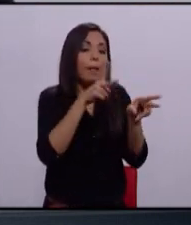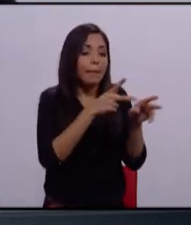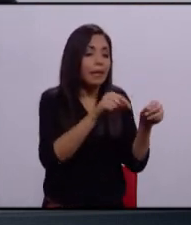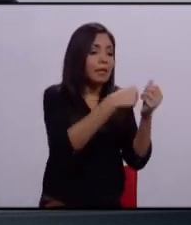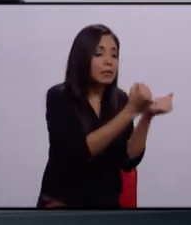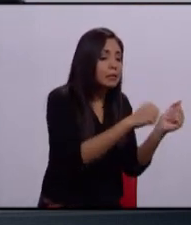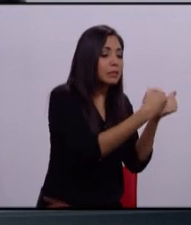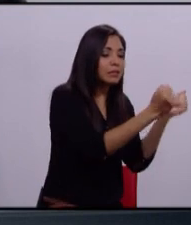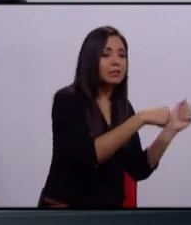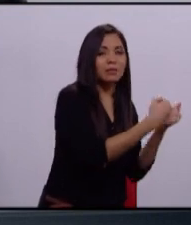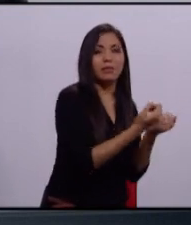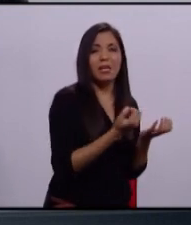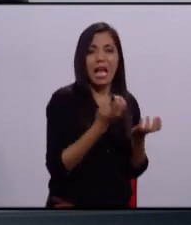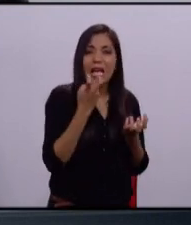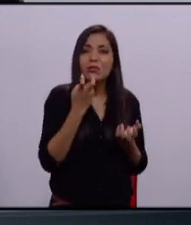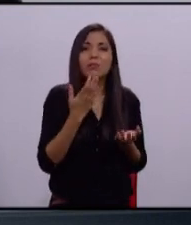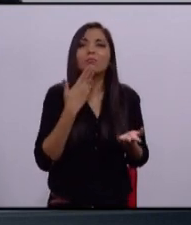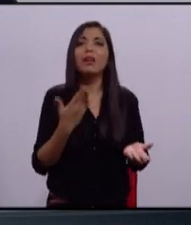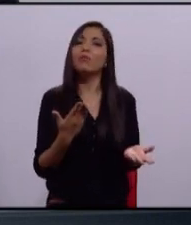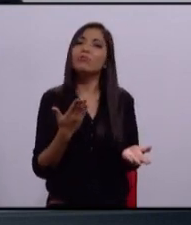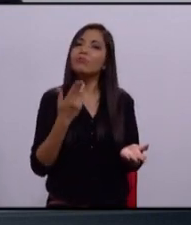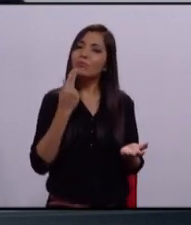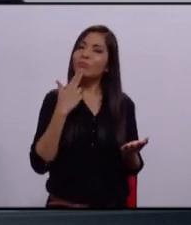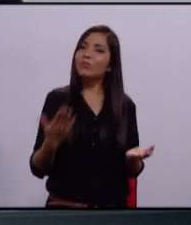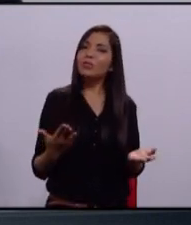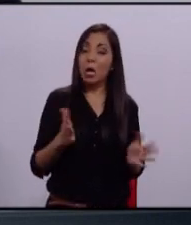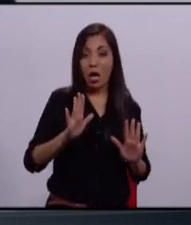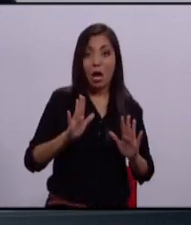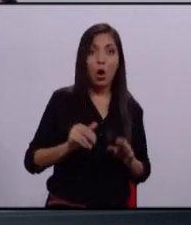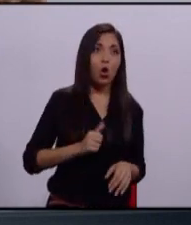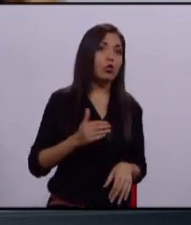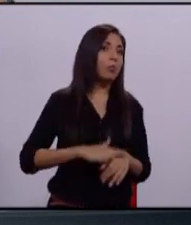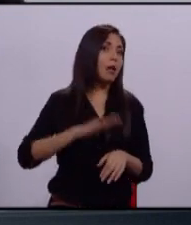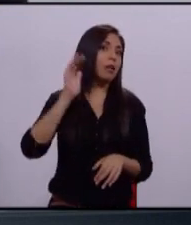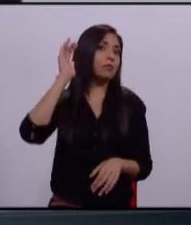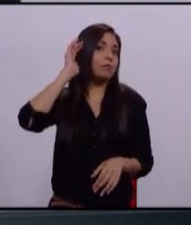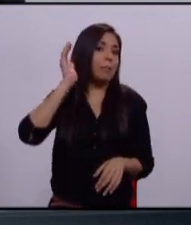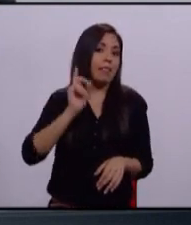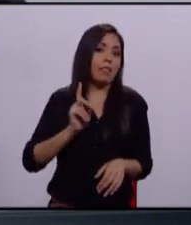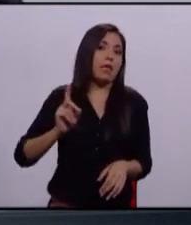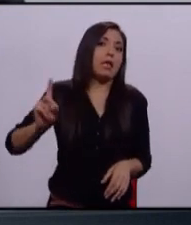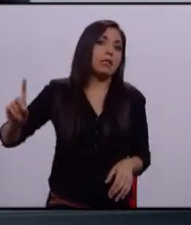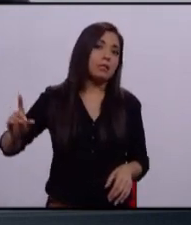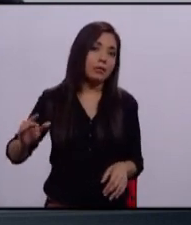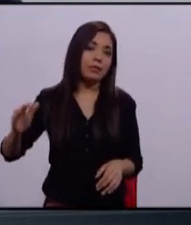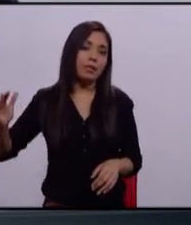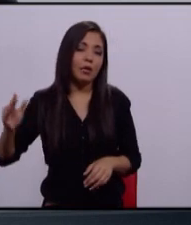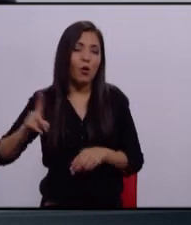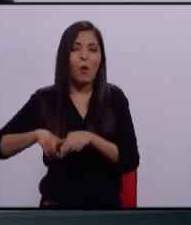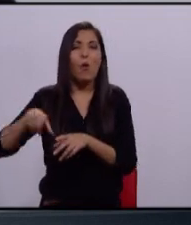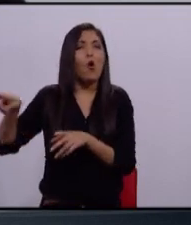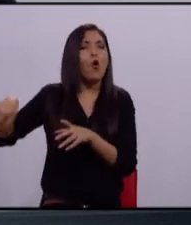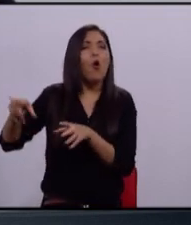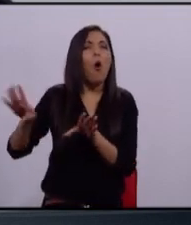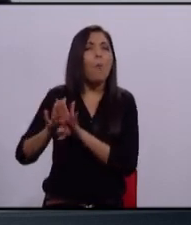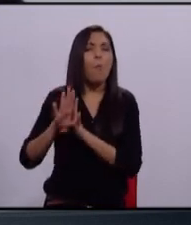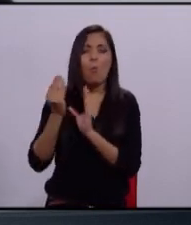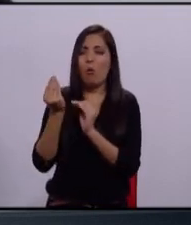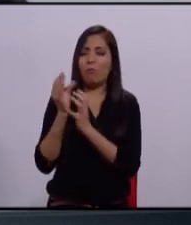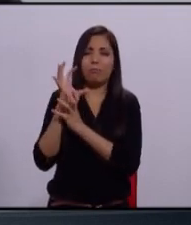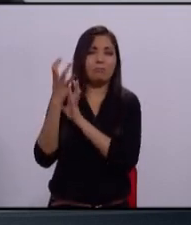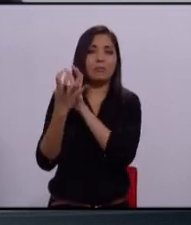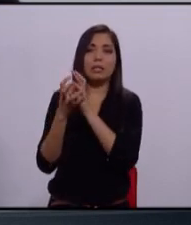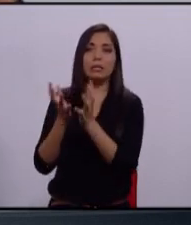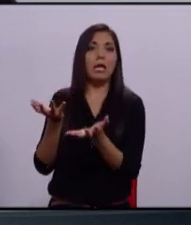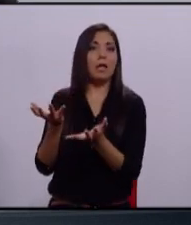Eso no sirve. La extrema derecha implica, como todo está hecho bolas, quiere prenderle